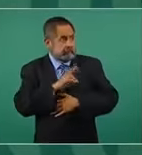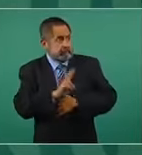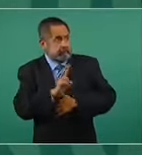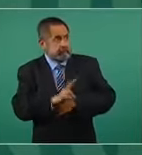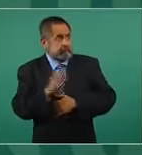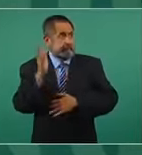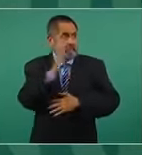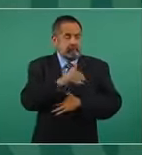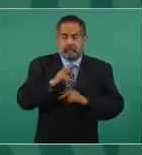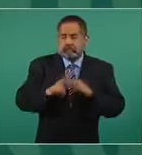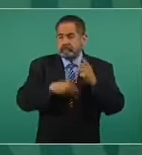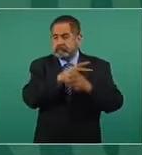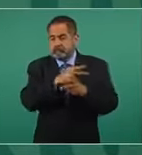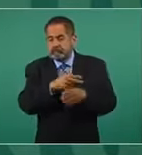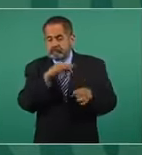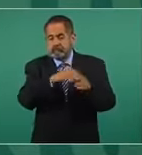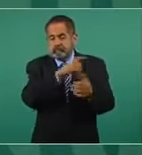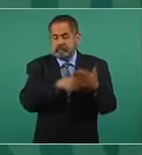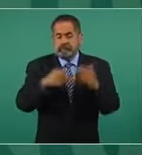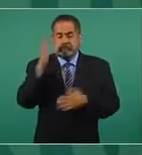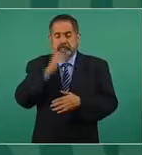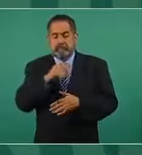la gente no saliera a votar.